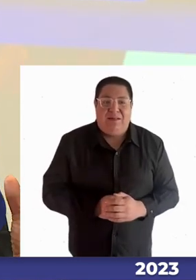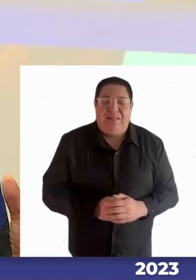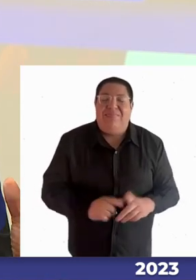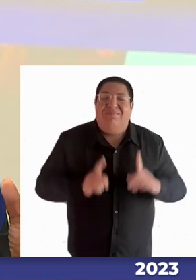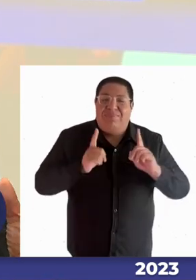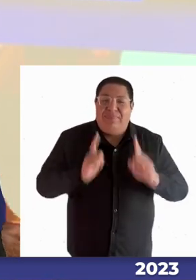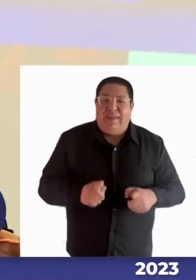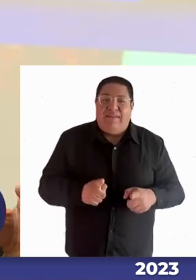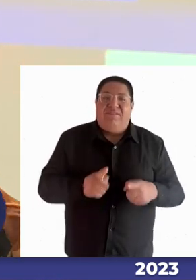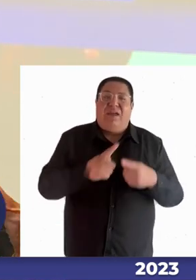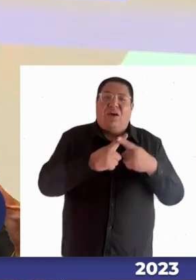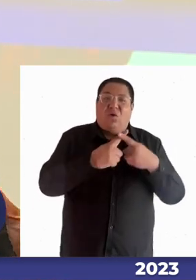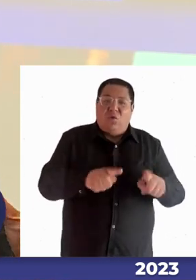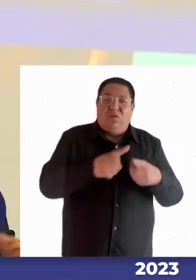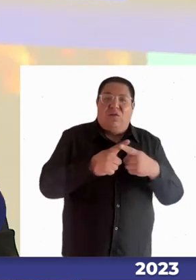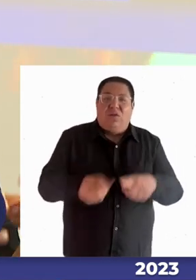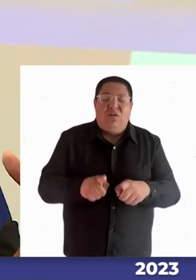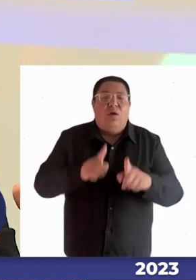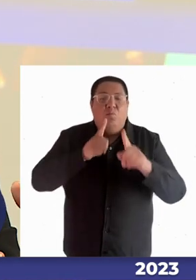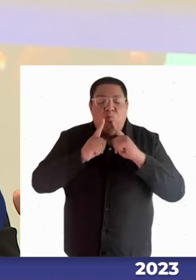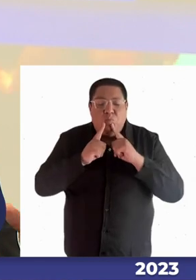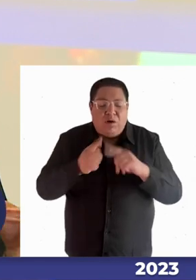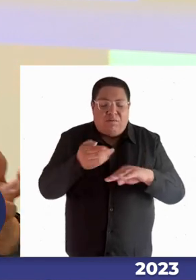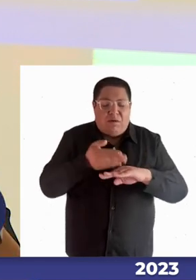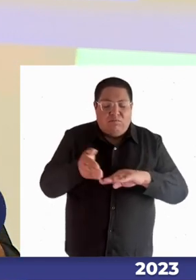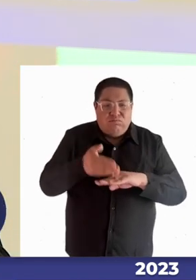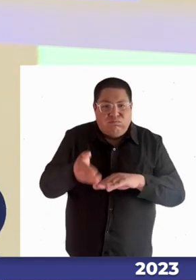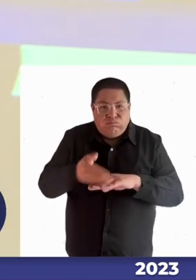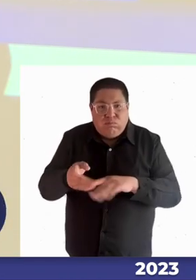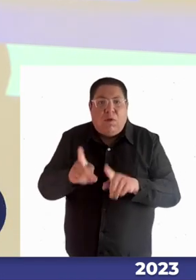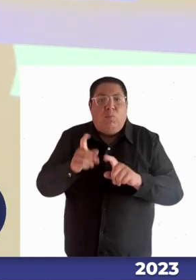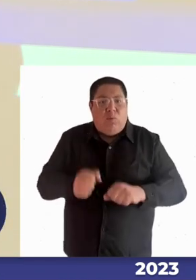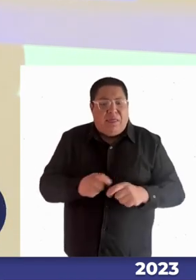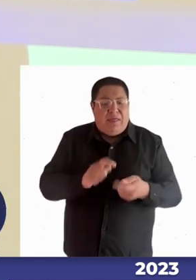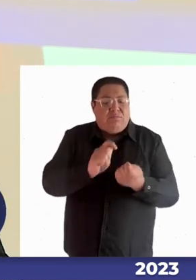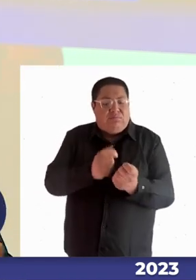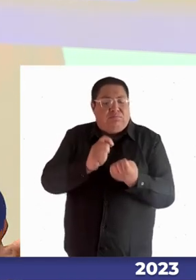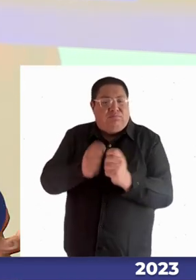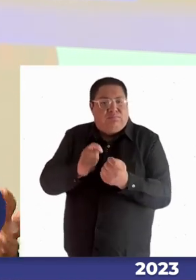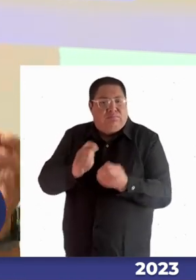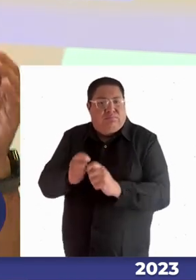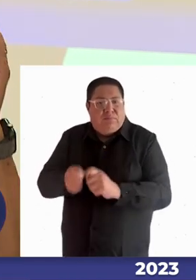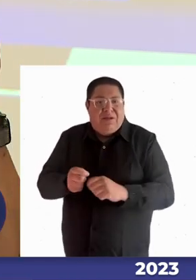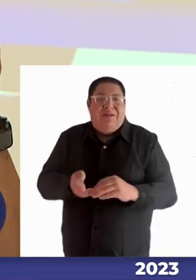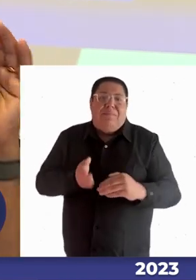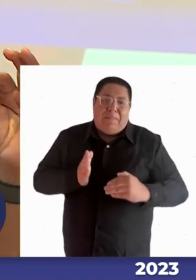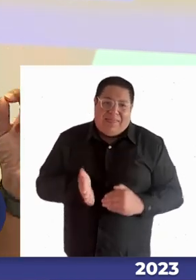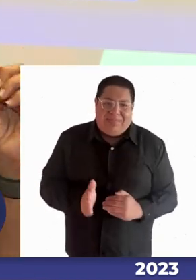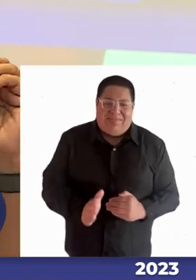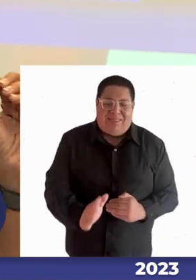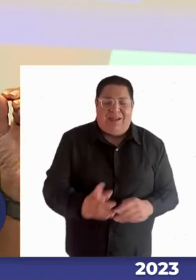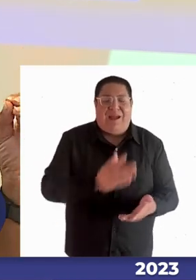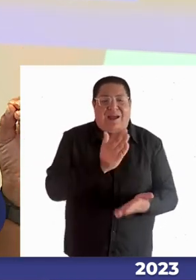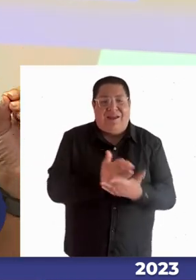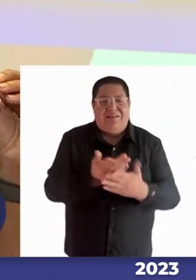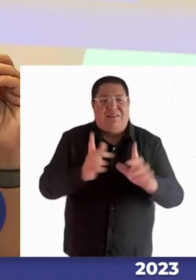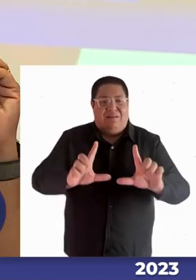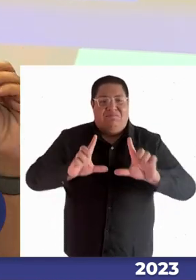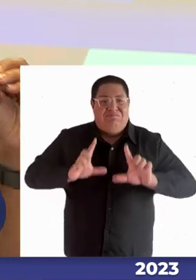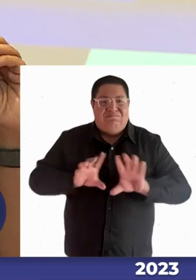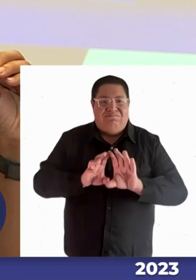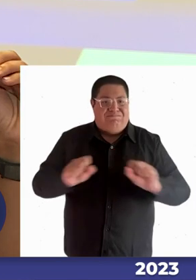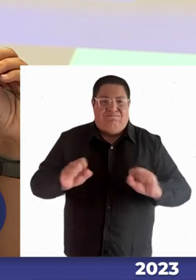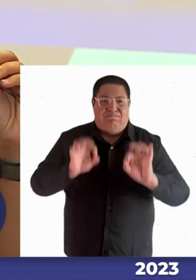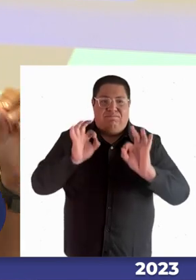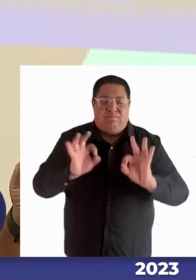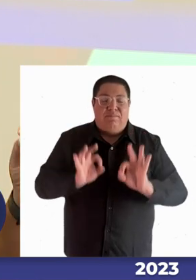remediales para que los estudiantes se mantengan y tengan un egreso exitoso. Kimberly dice algo que es